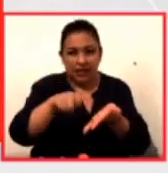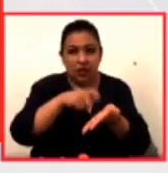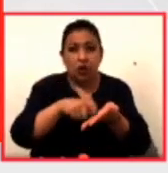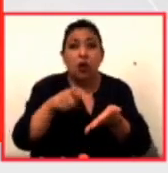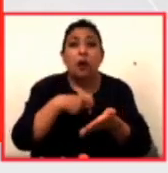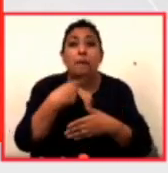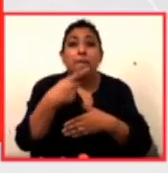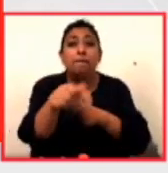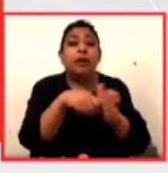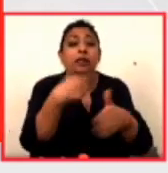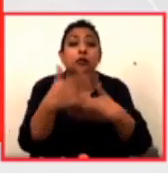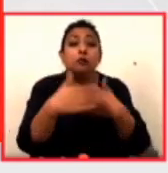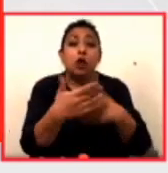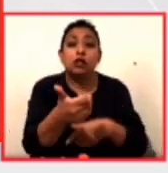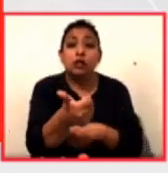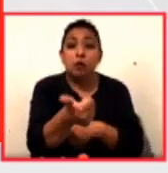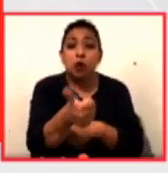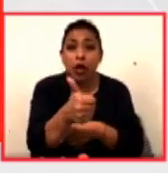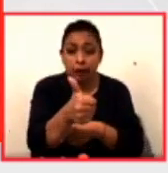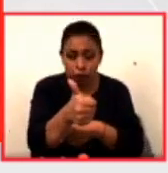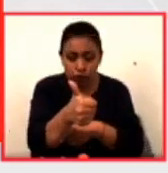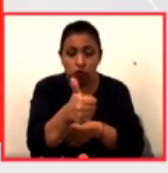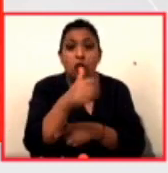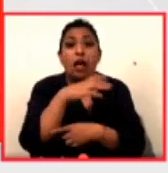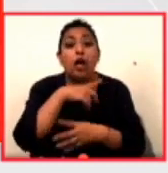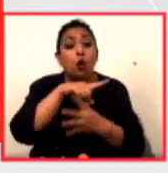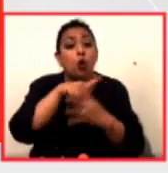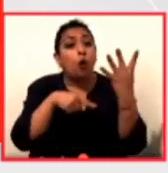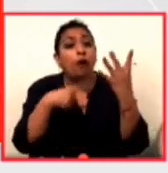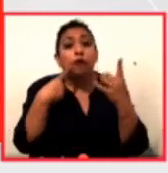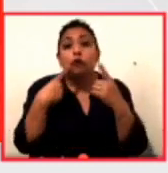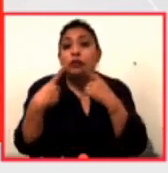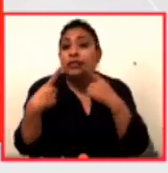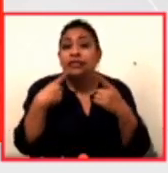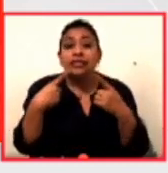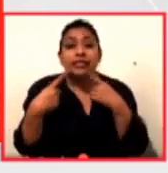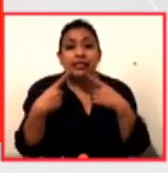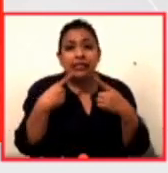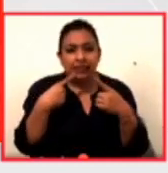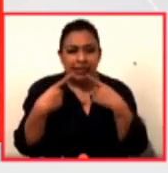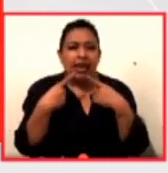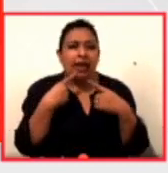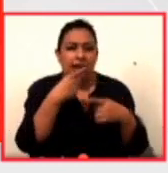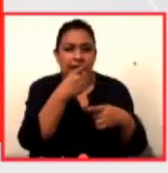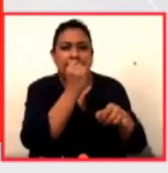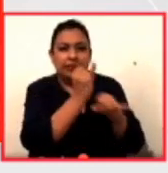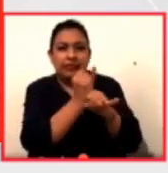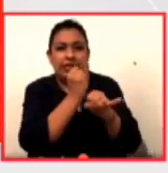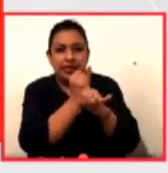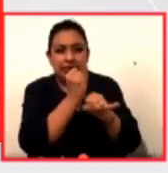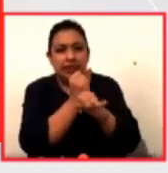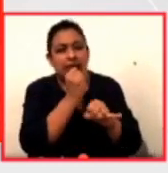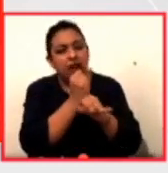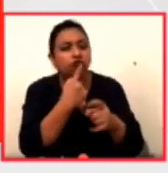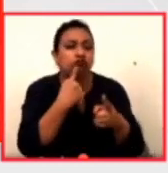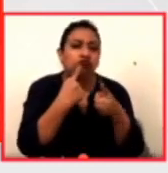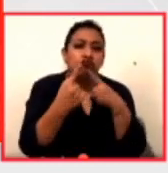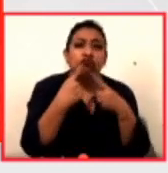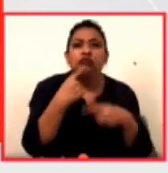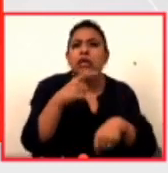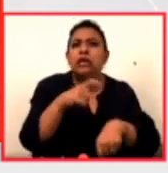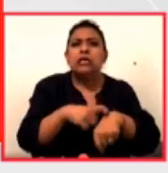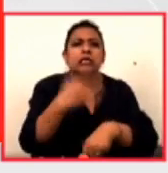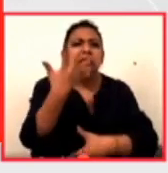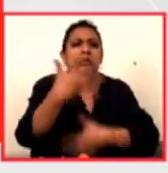agosto. Entonces tendremos cuatro charlas virtuales que de 15 minutos